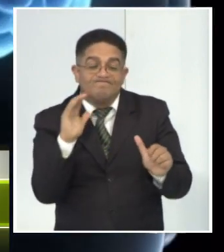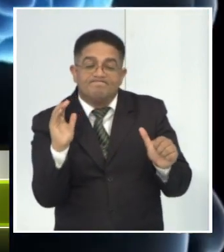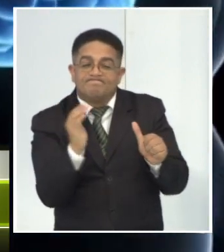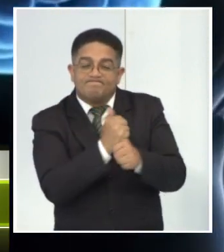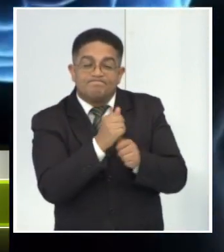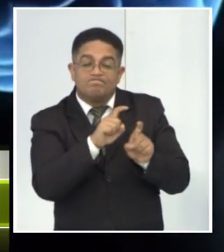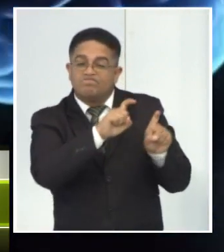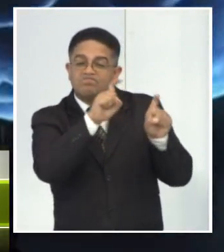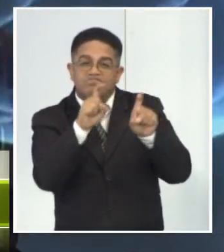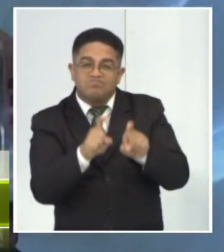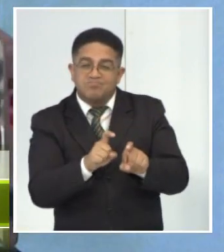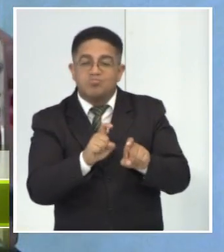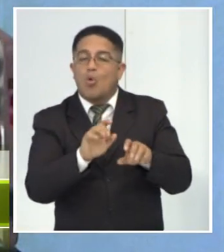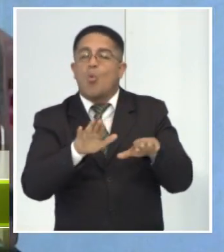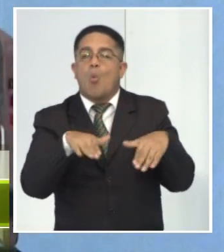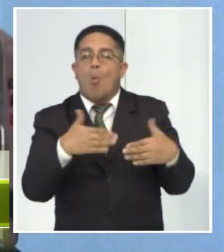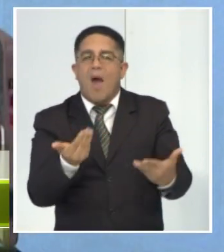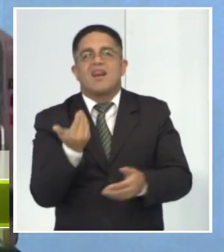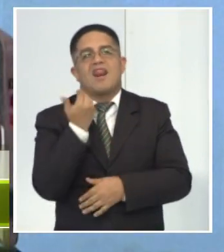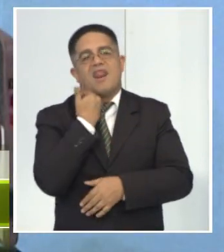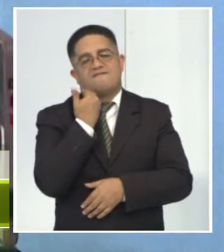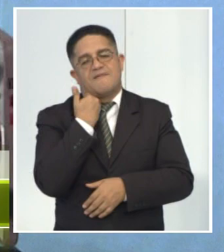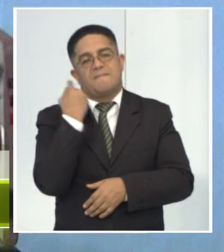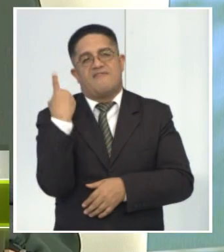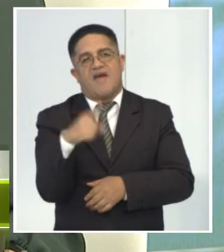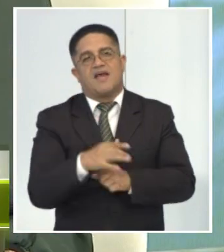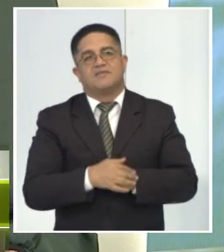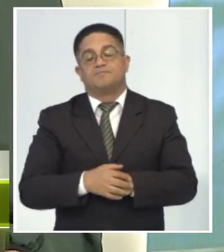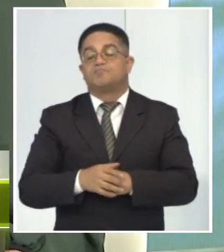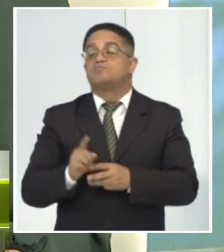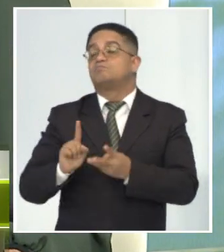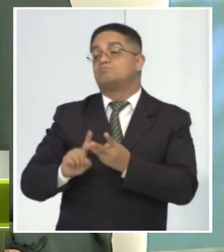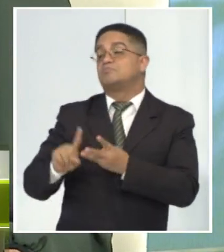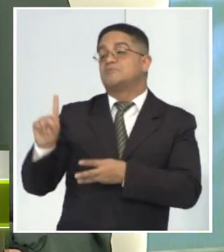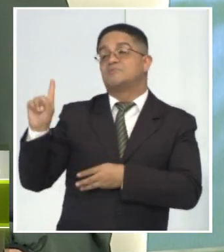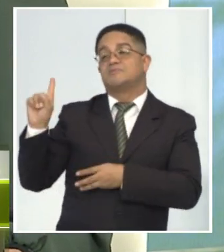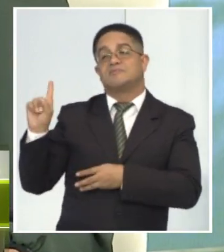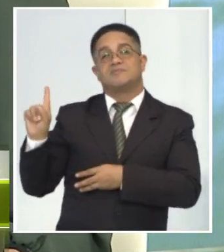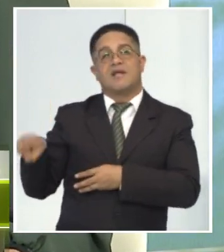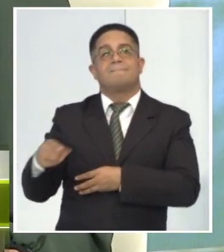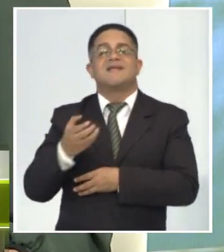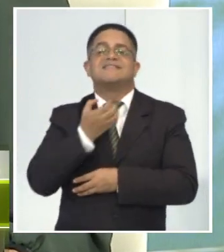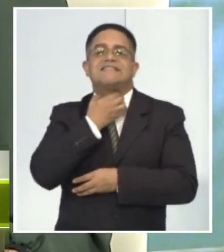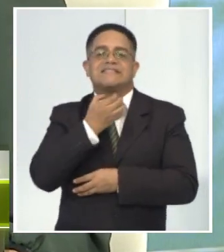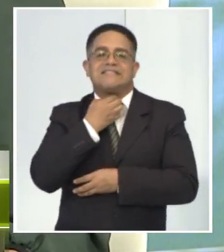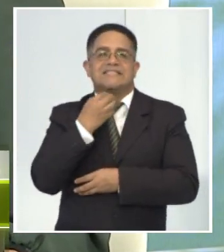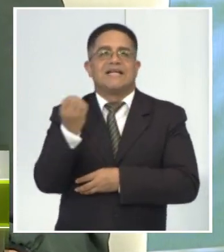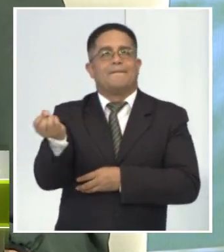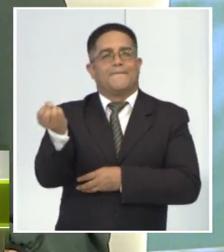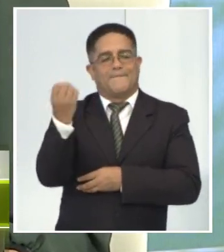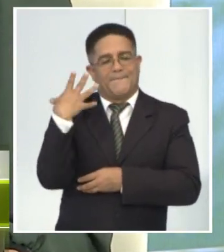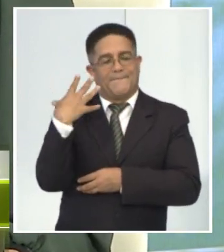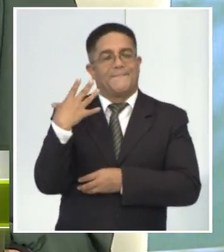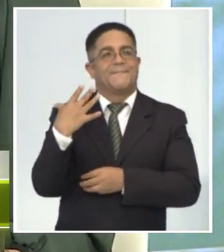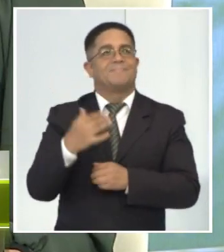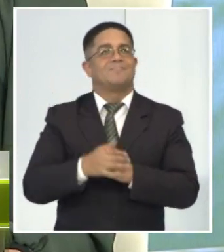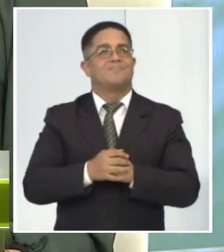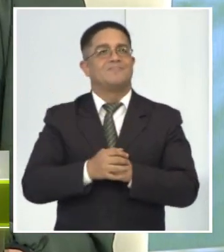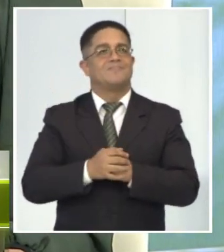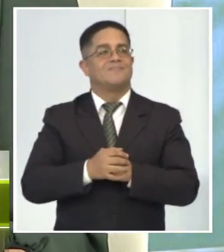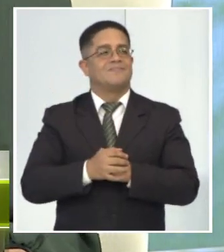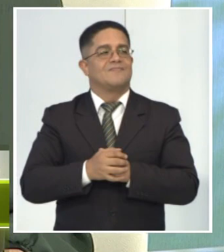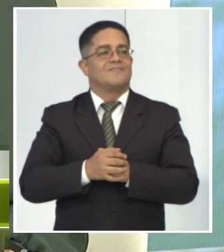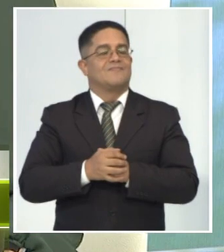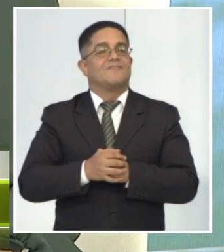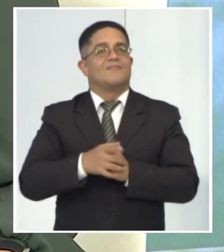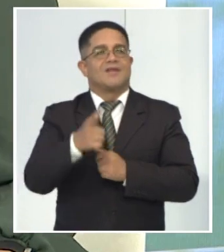qué patología es la que estamos hablando. Por acá también nos escribe Cira Amelia a través de la cuenta arroba salud-gb. Yo voy a colocar